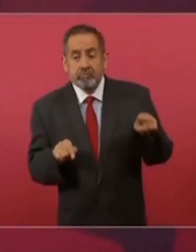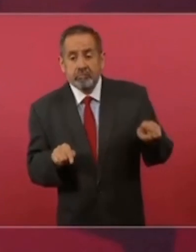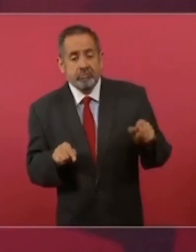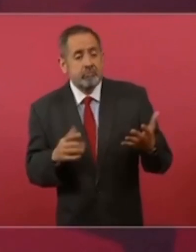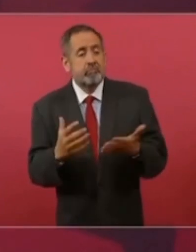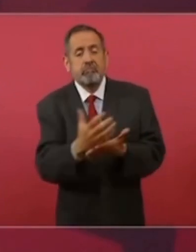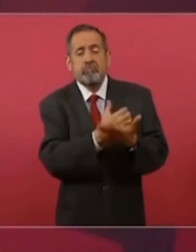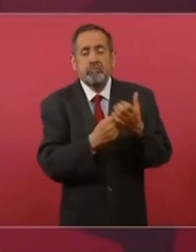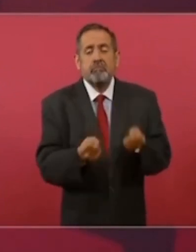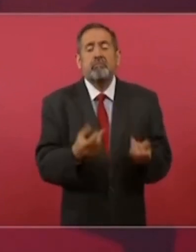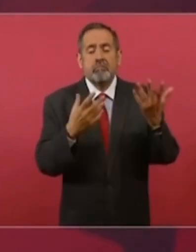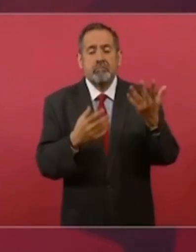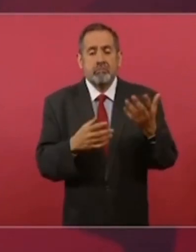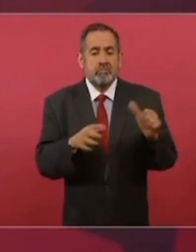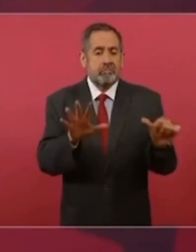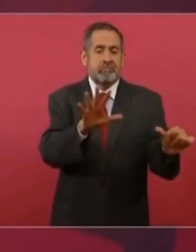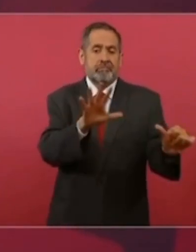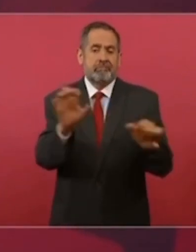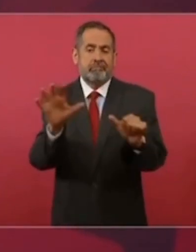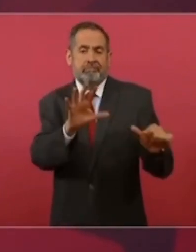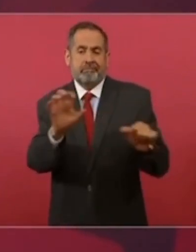600.